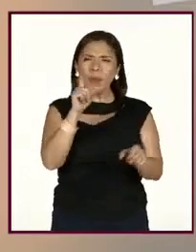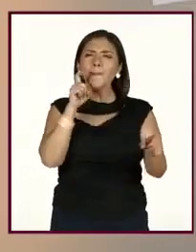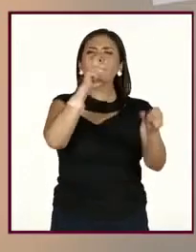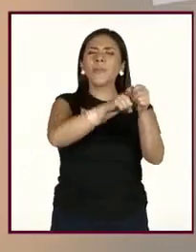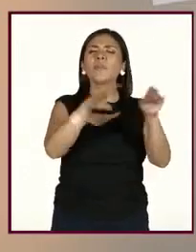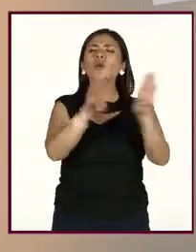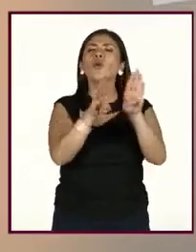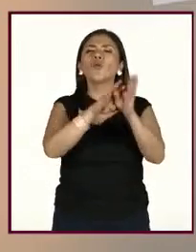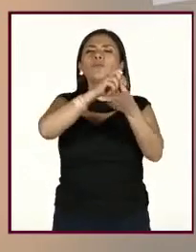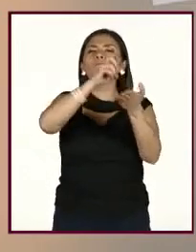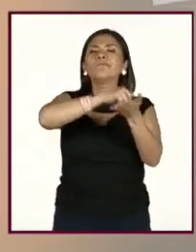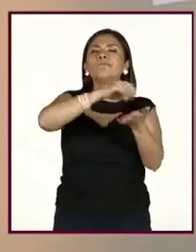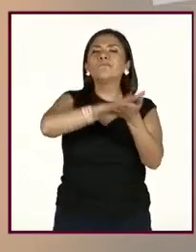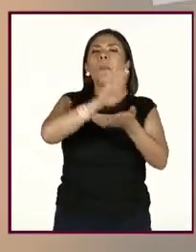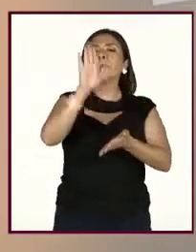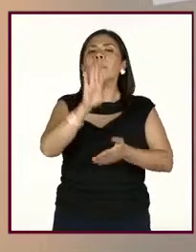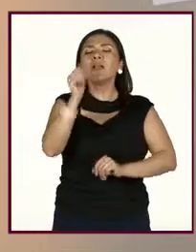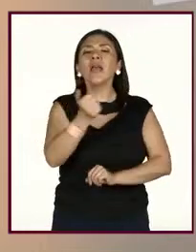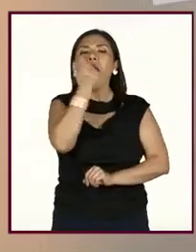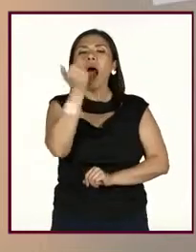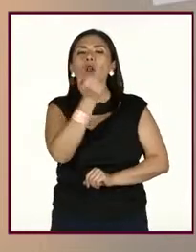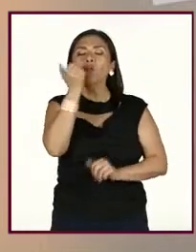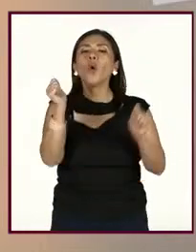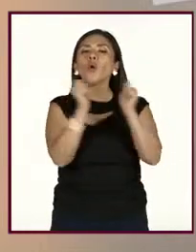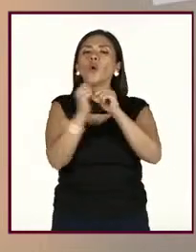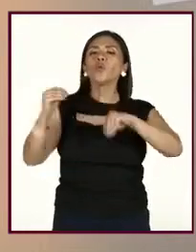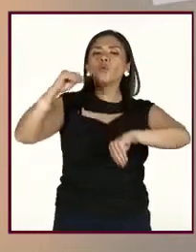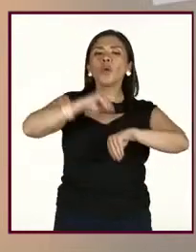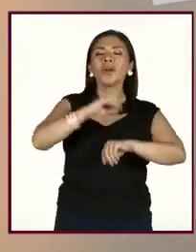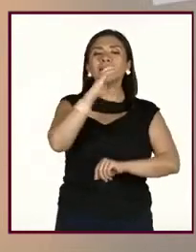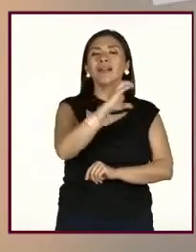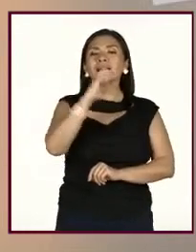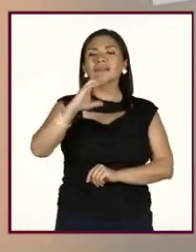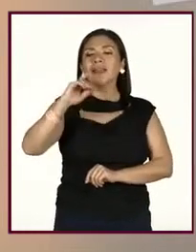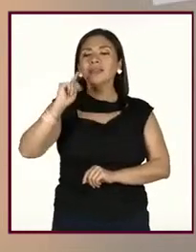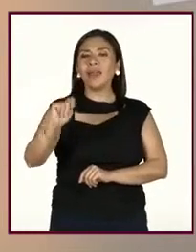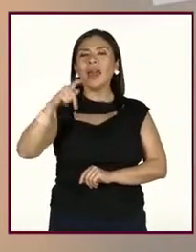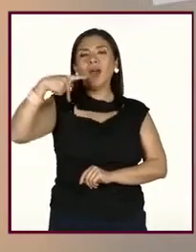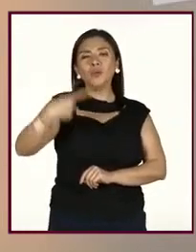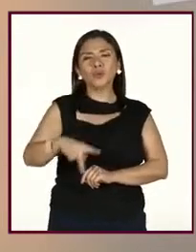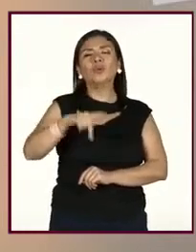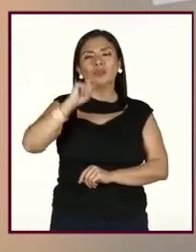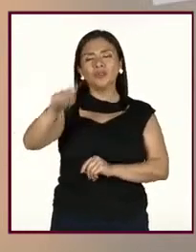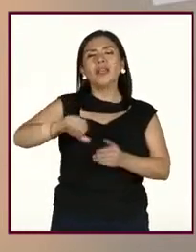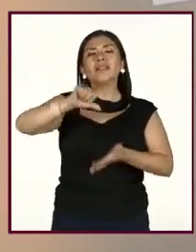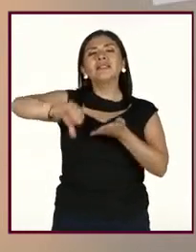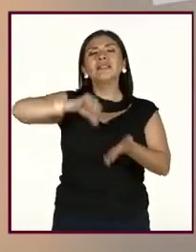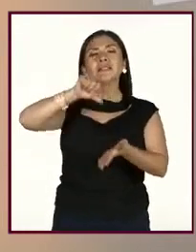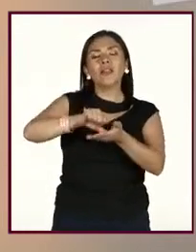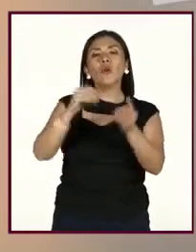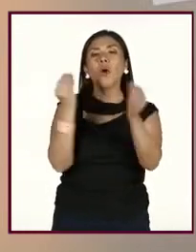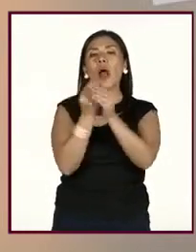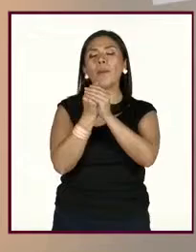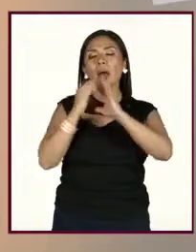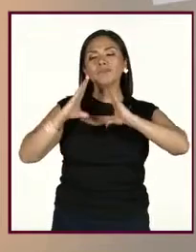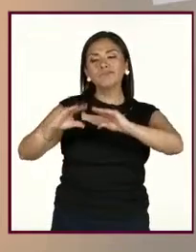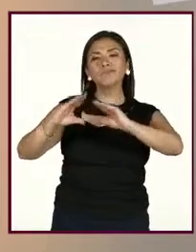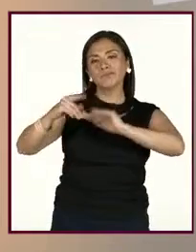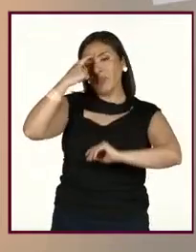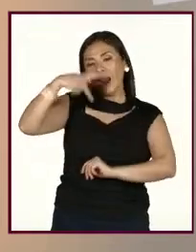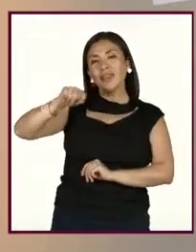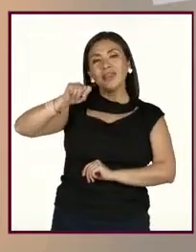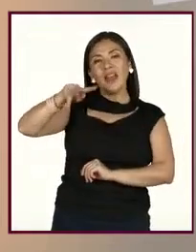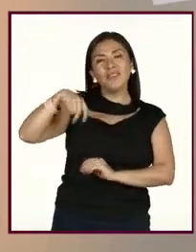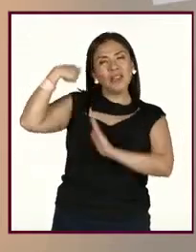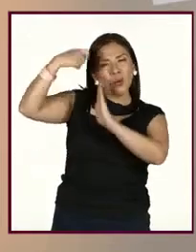B. Pueden registrarse con el perfil de estudiante y colocar la clave del centro de trabajo o CCT del centro de capacitación